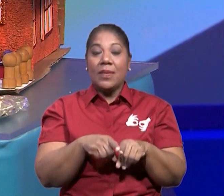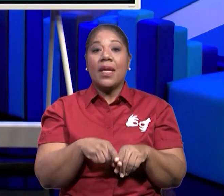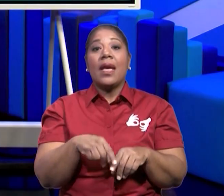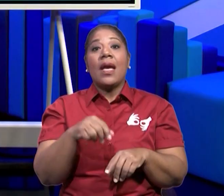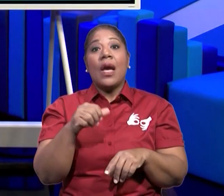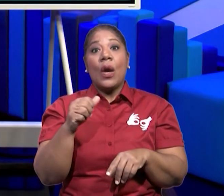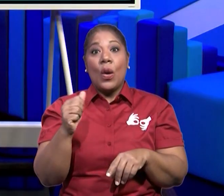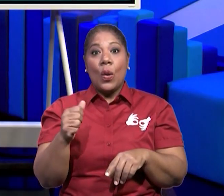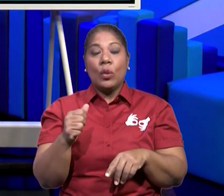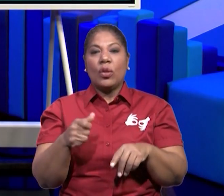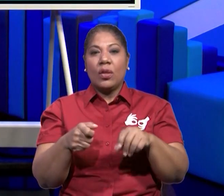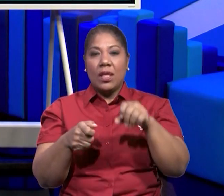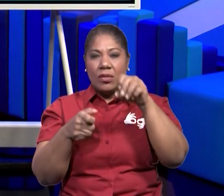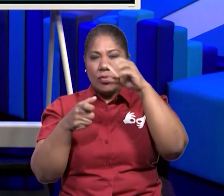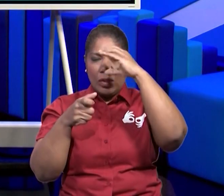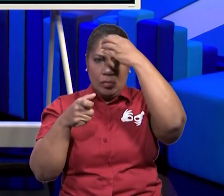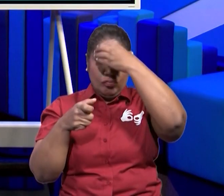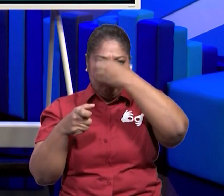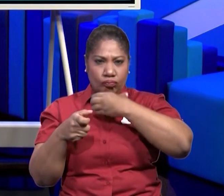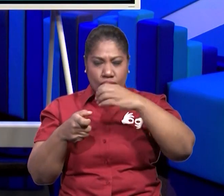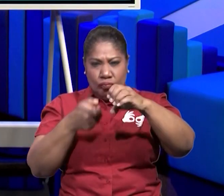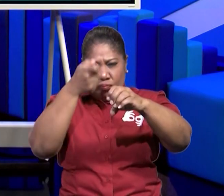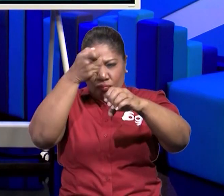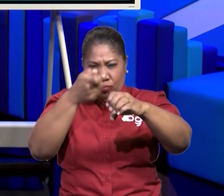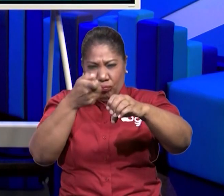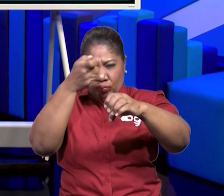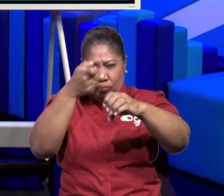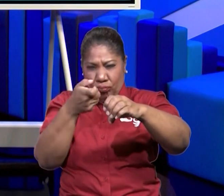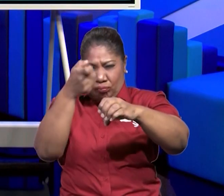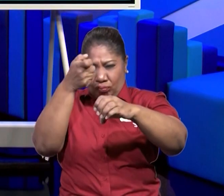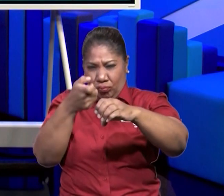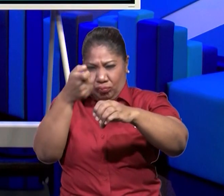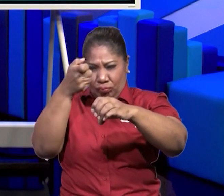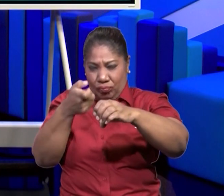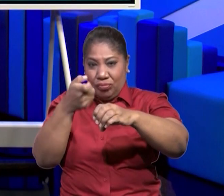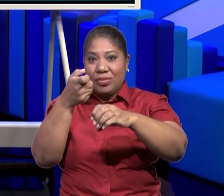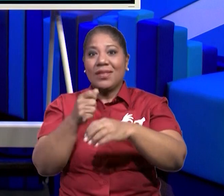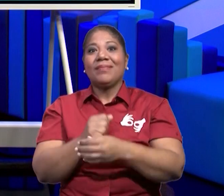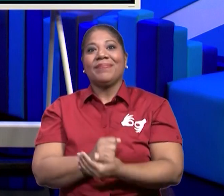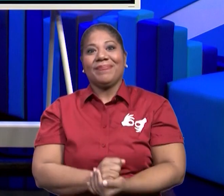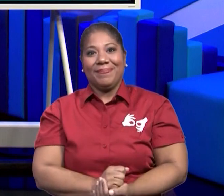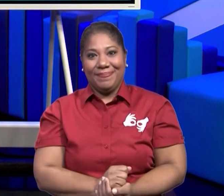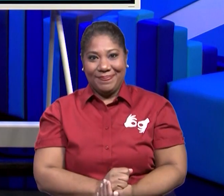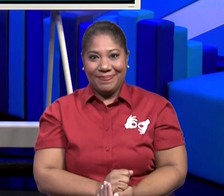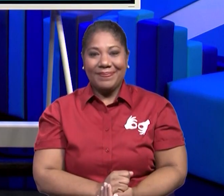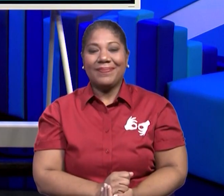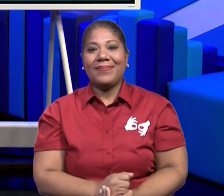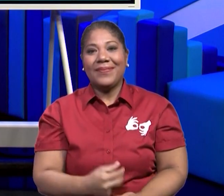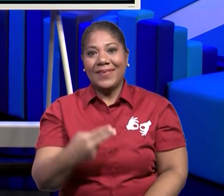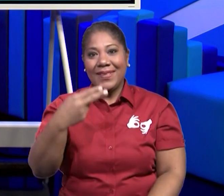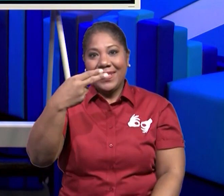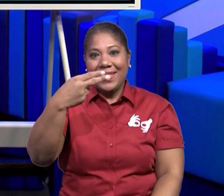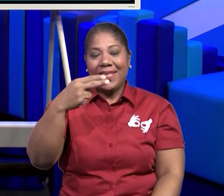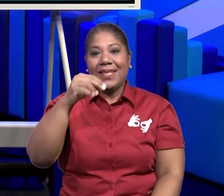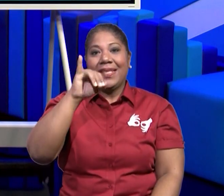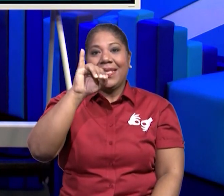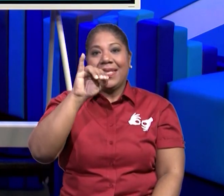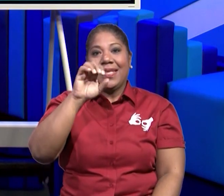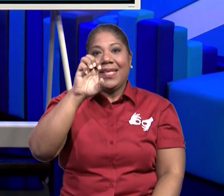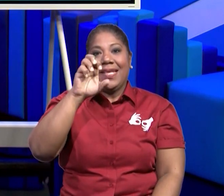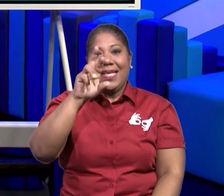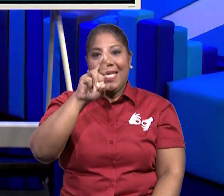mencionado anteriormente, pero cuando vamos a construir viviendas de cemento necesitamos el